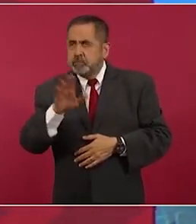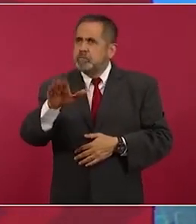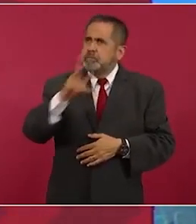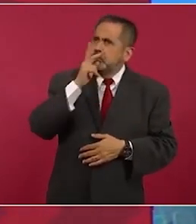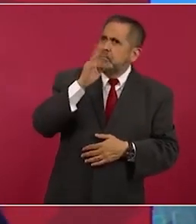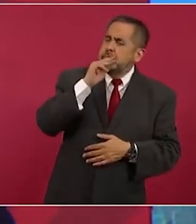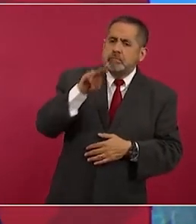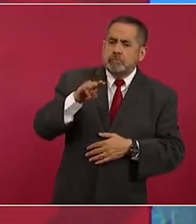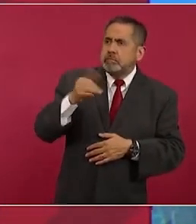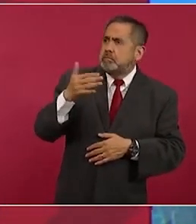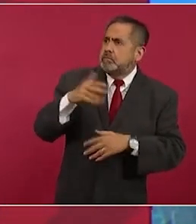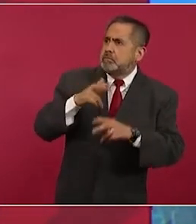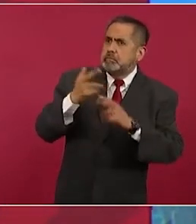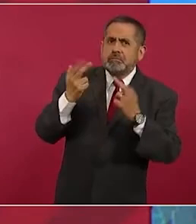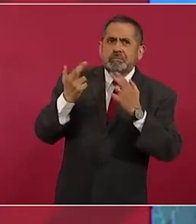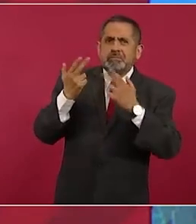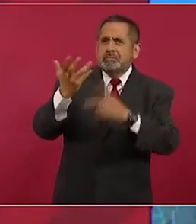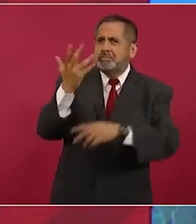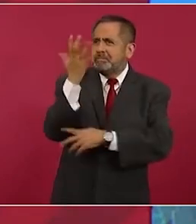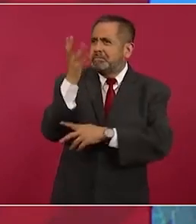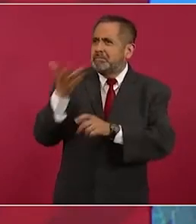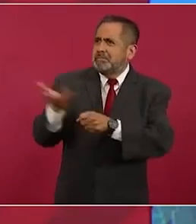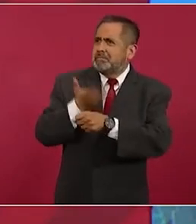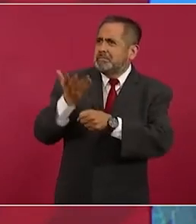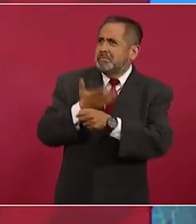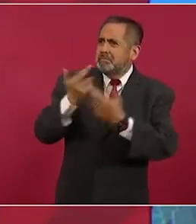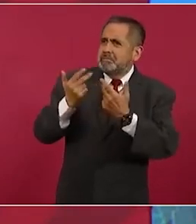que va a destruir la selva